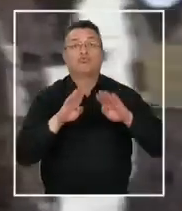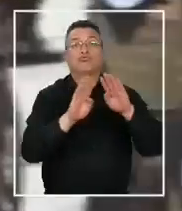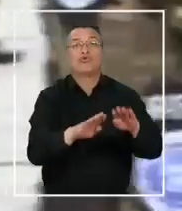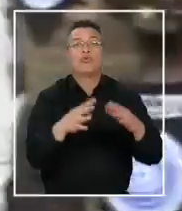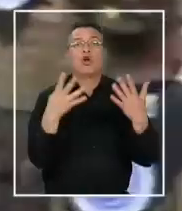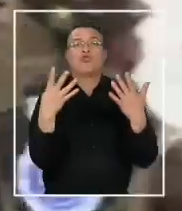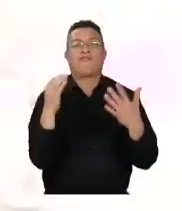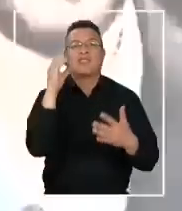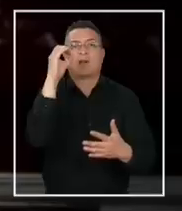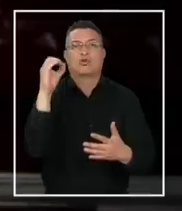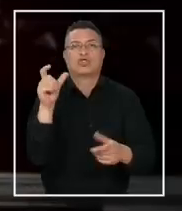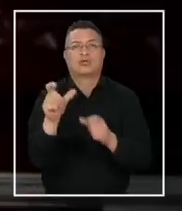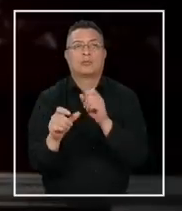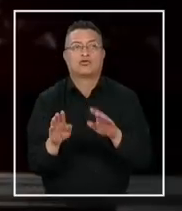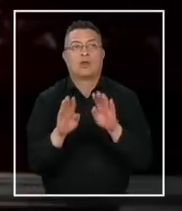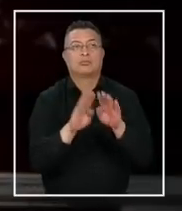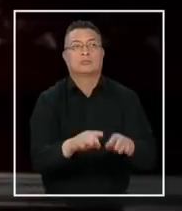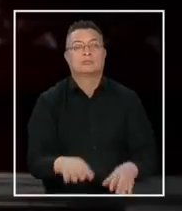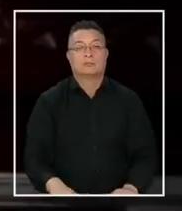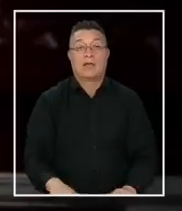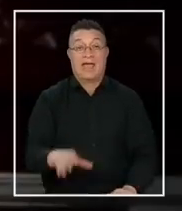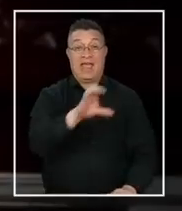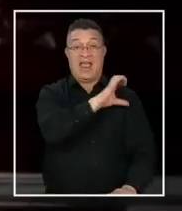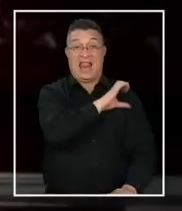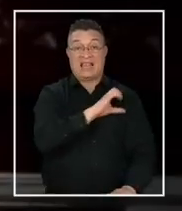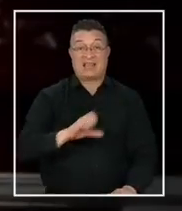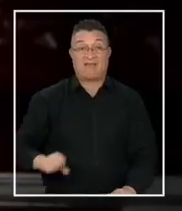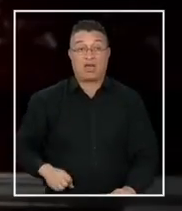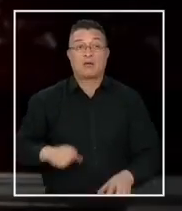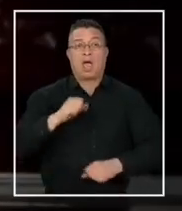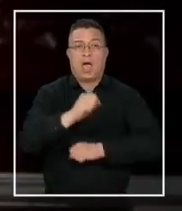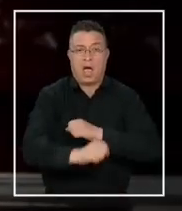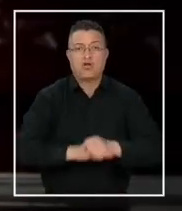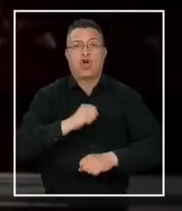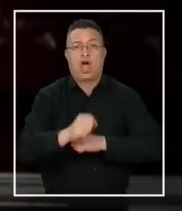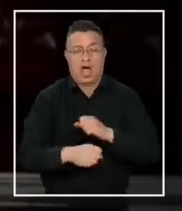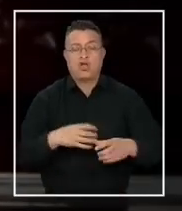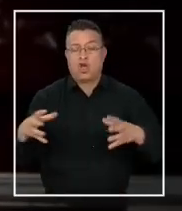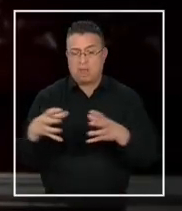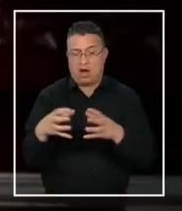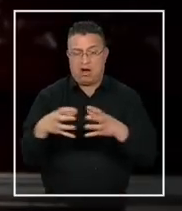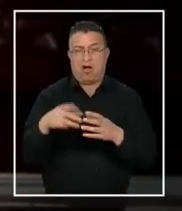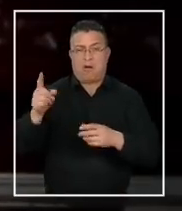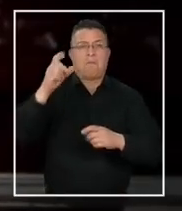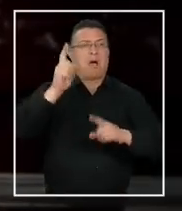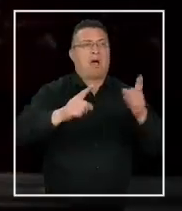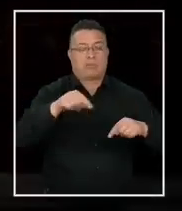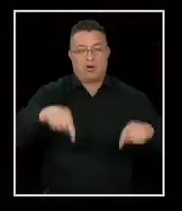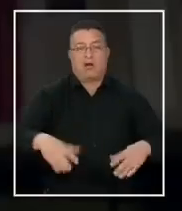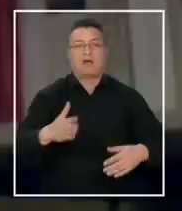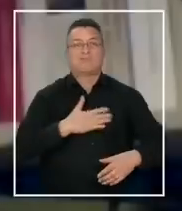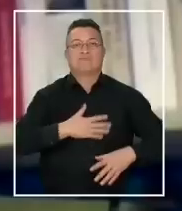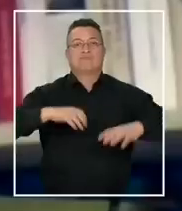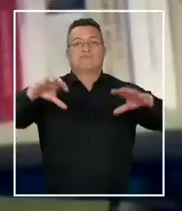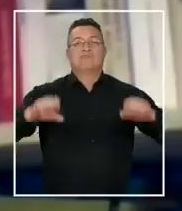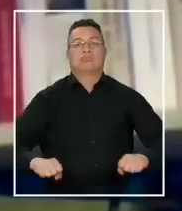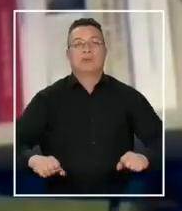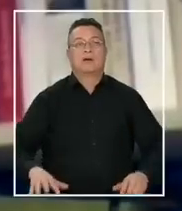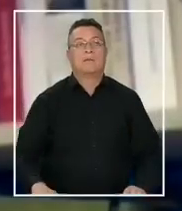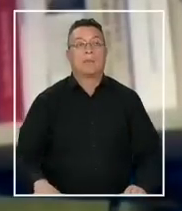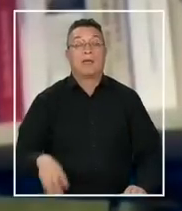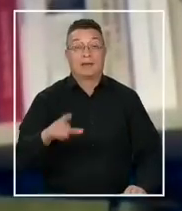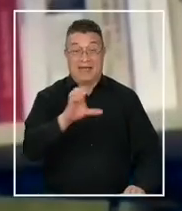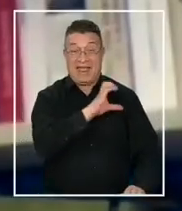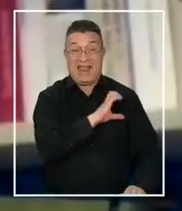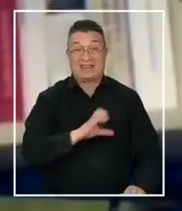un 90%. El Salvador, que por tantos años fue de las pandillas, al fin es nuestro. Pero los salvadoreños